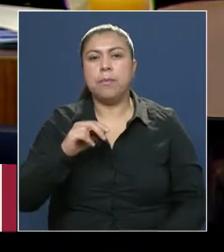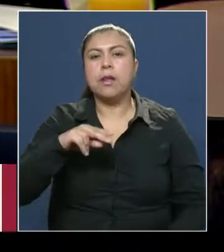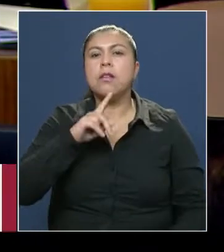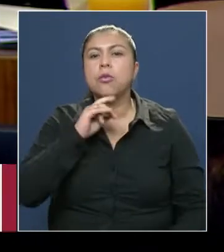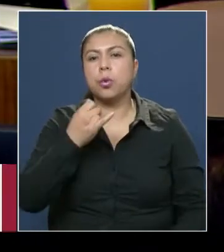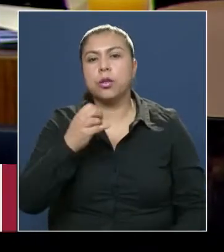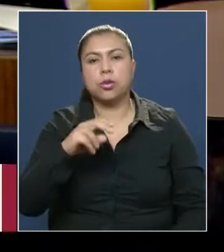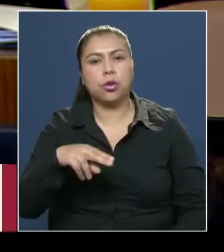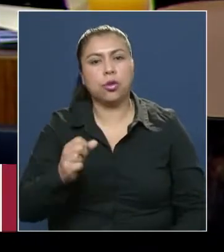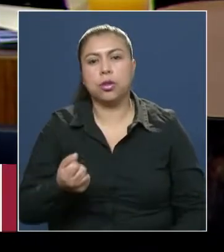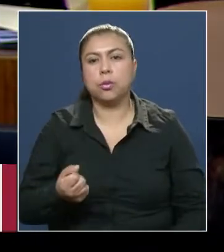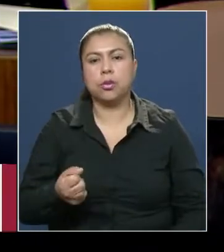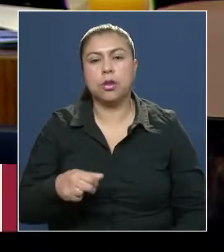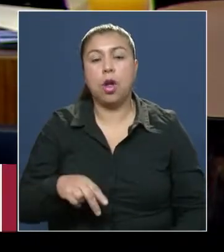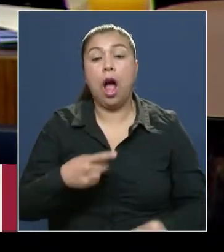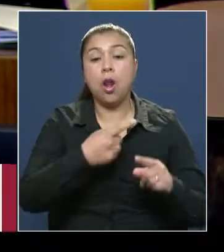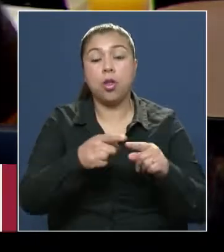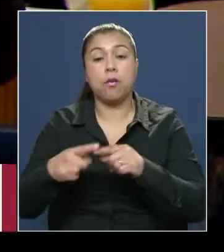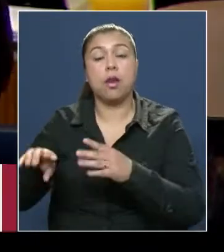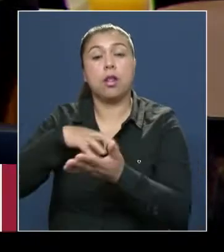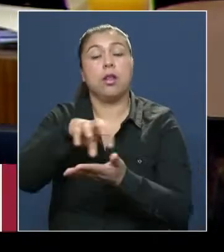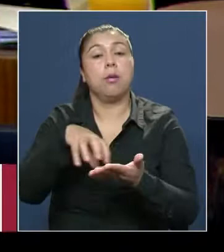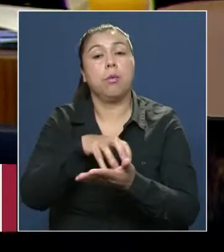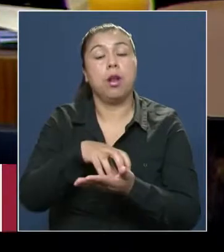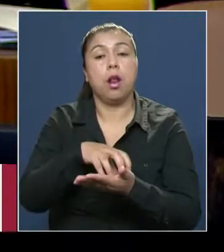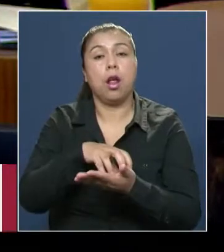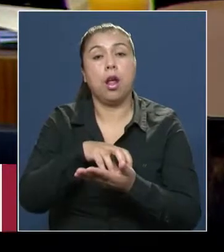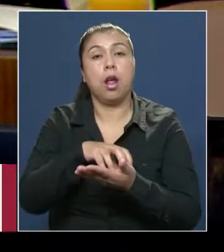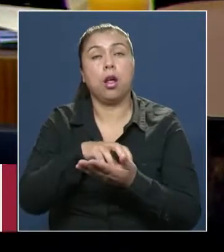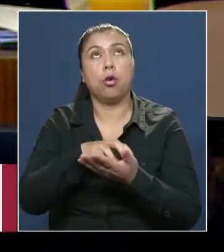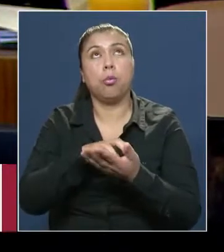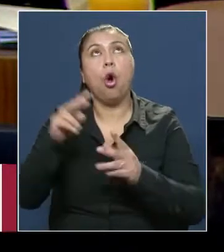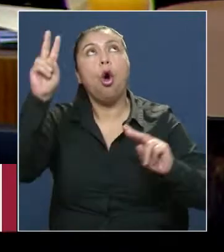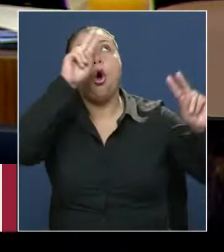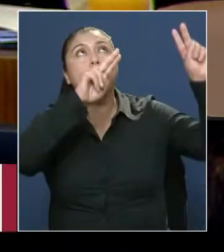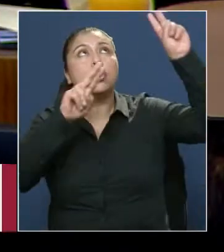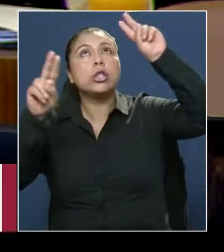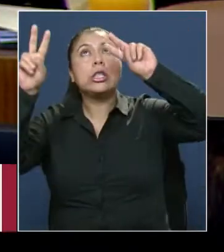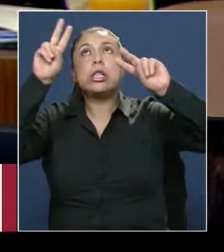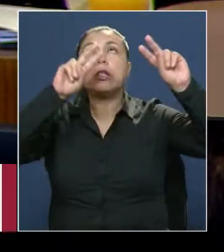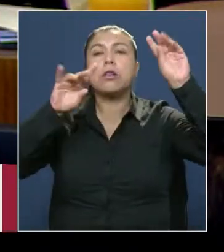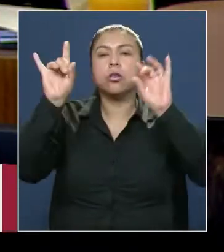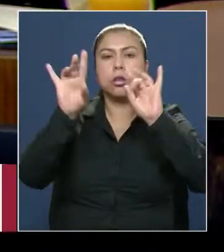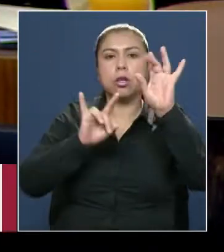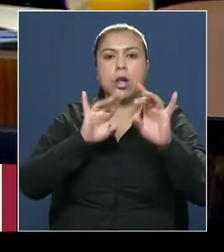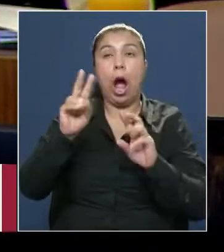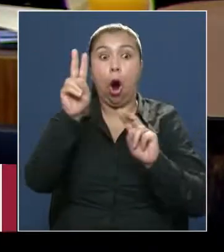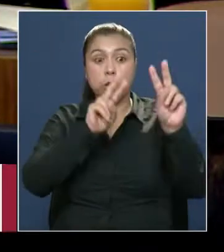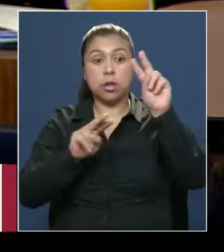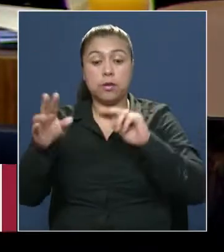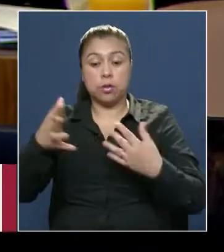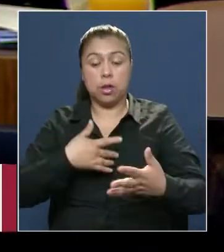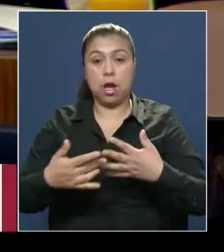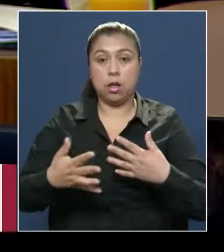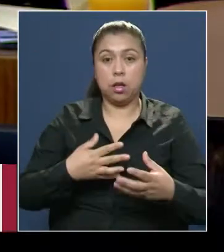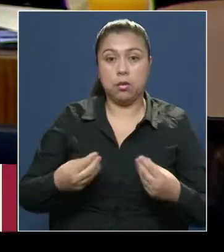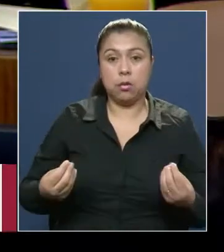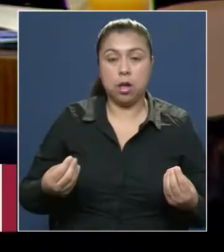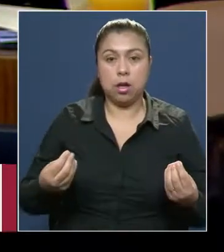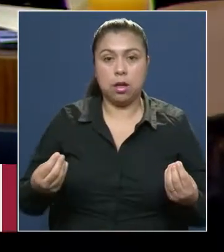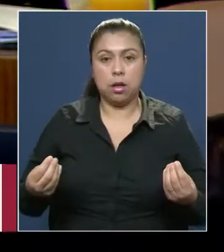distintos pueblos que fueron a través de la observación de las estrellas, la observación de la naturaleza, la observación del